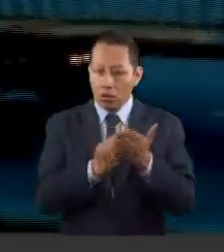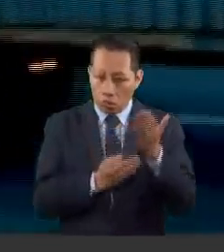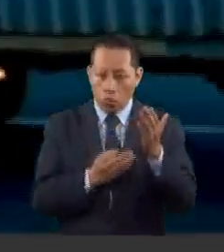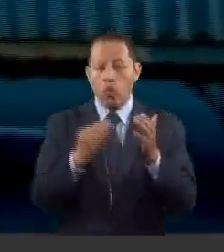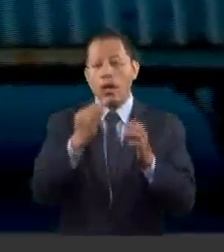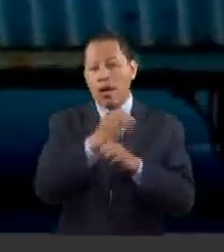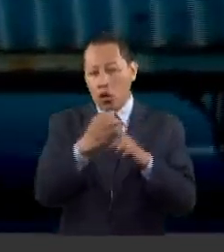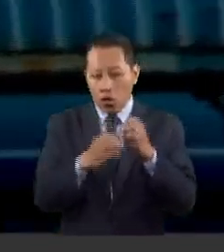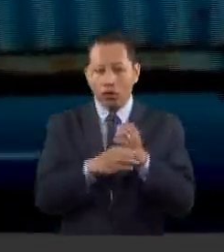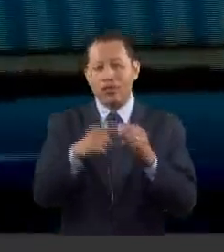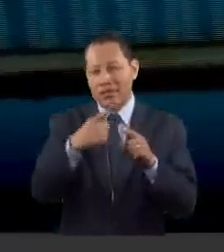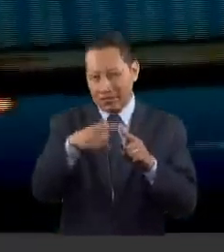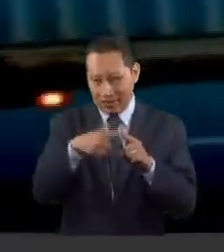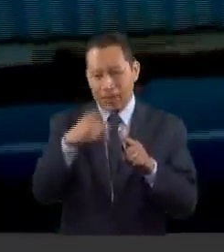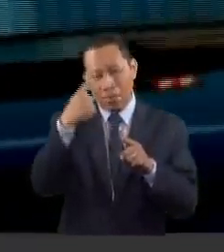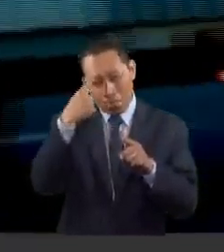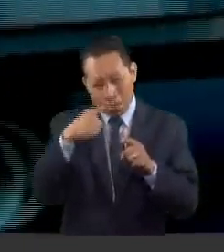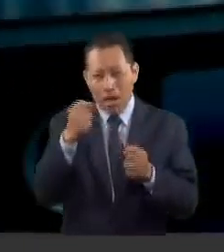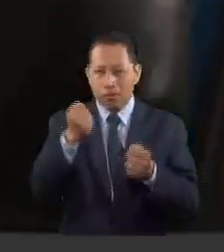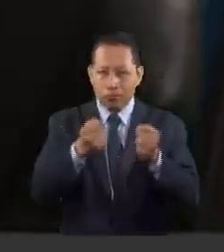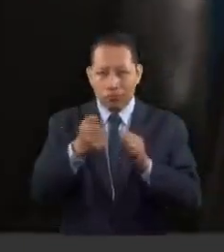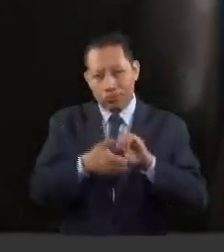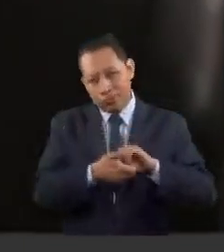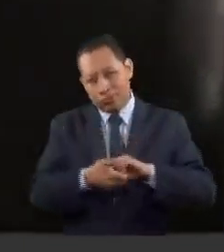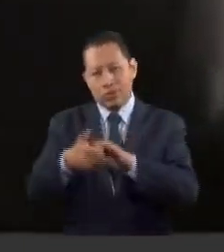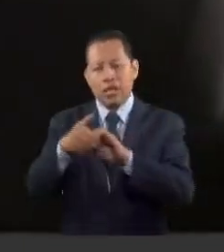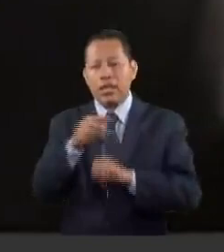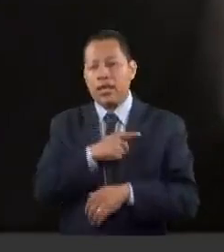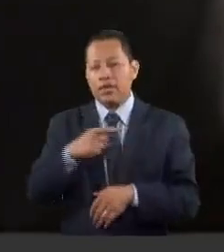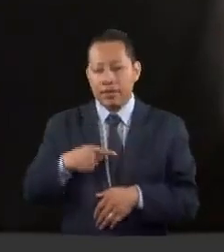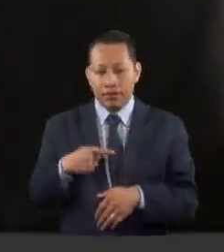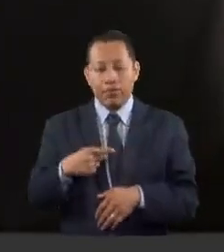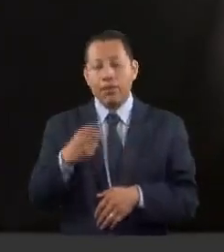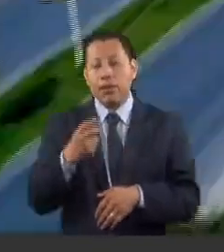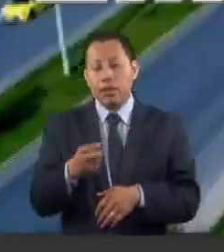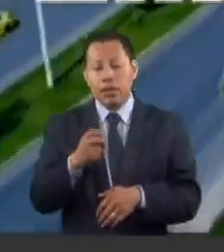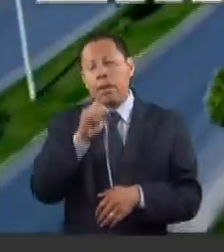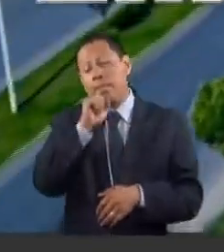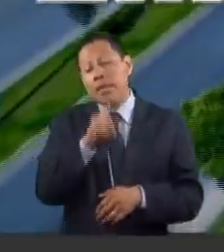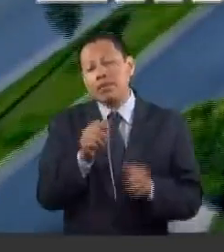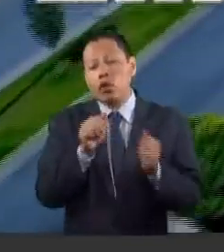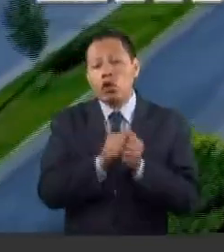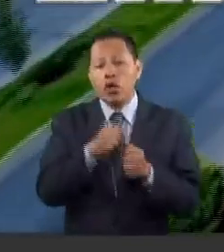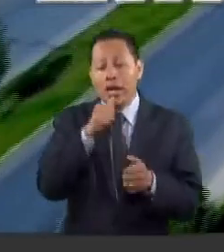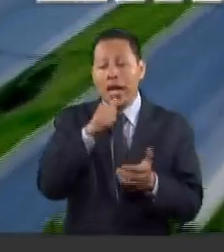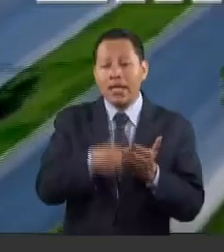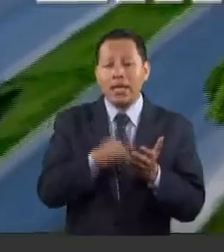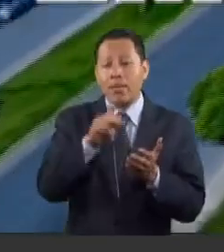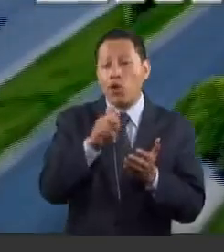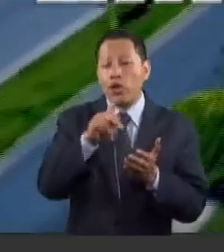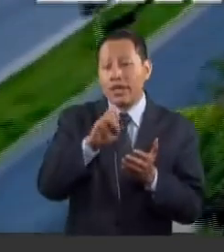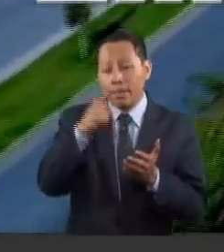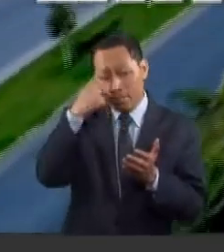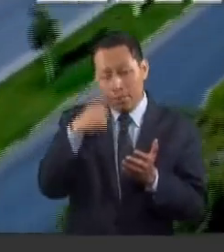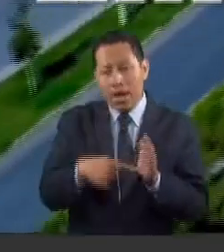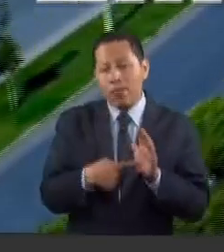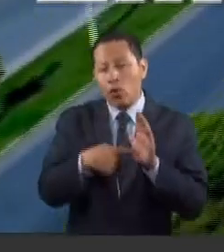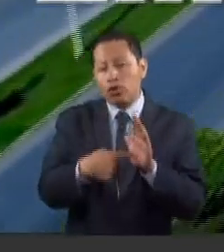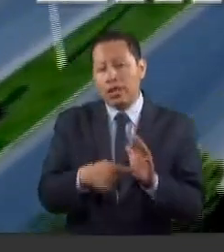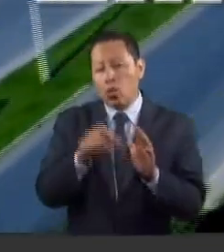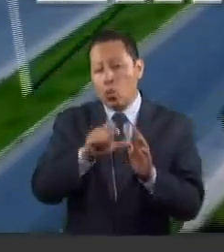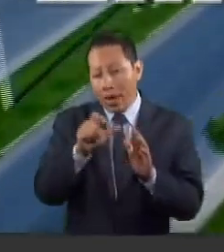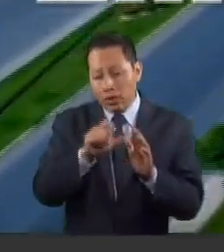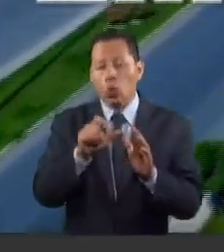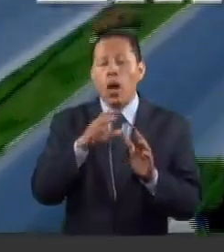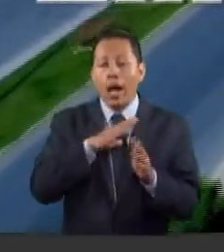para los operadores de autotransporte y de carga, con complemento cartaporte, que ampara la tenencia de los mismos en el traslado por